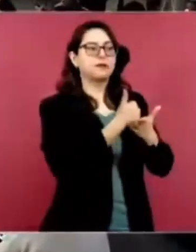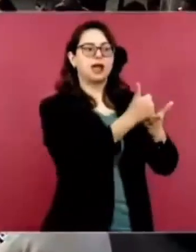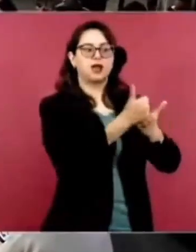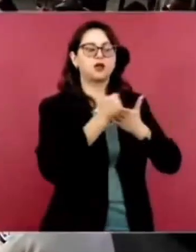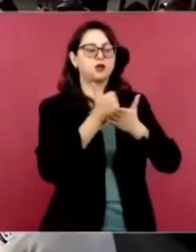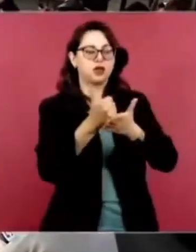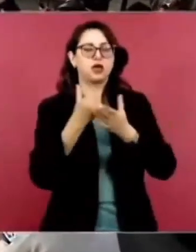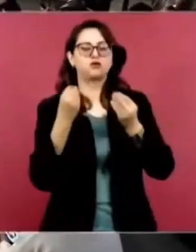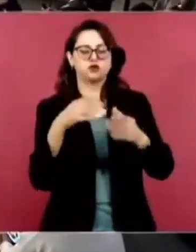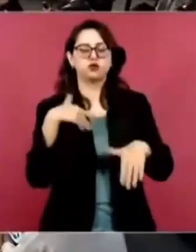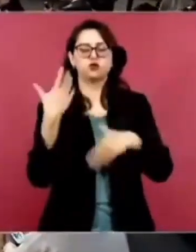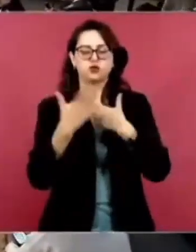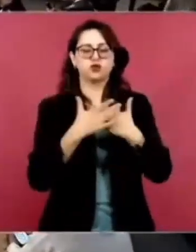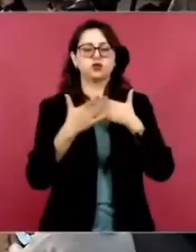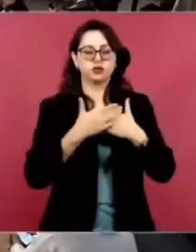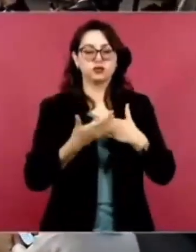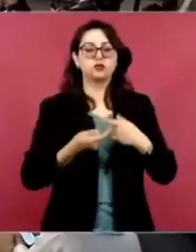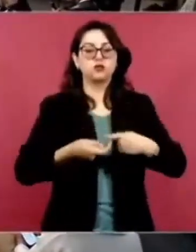ayudan mucho.